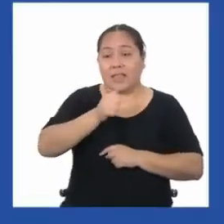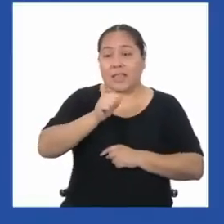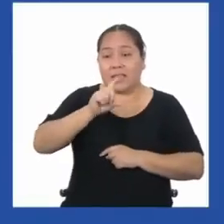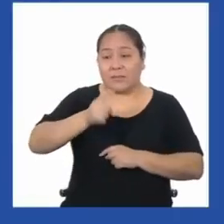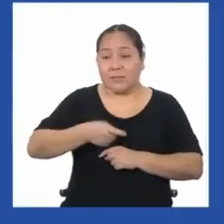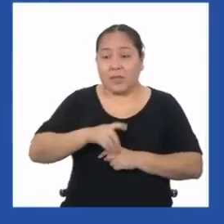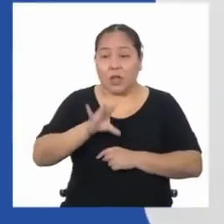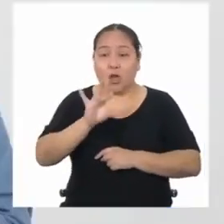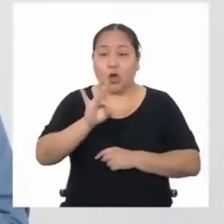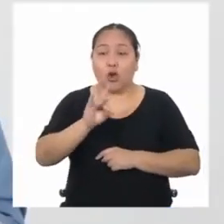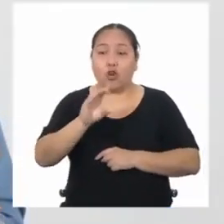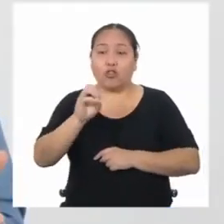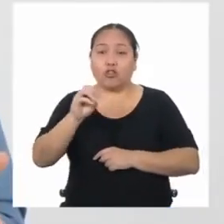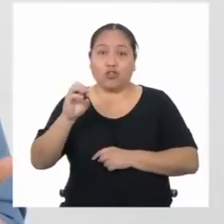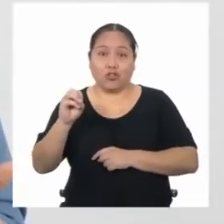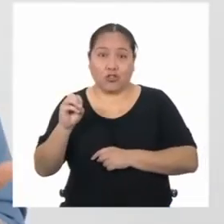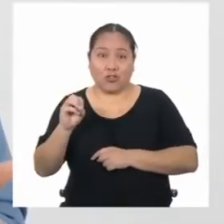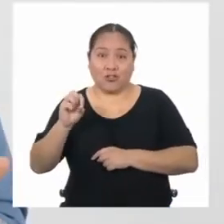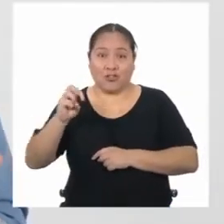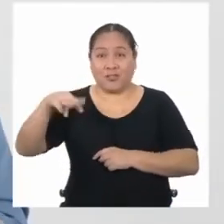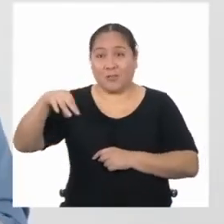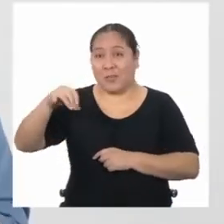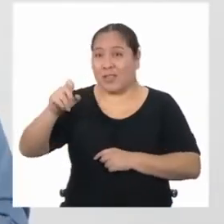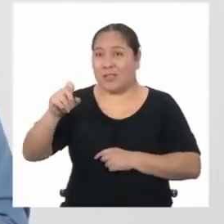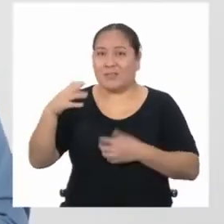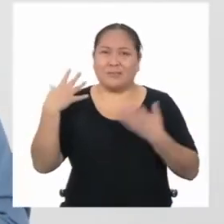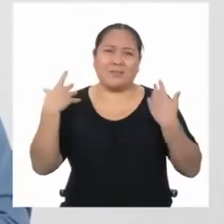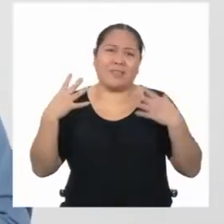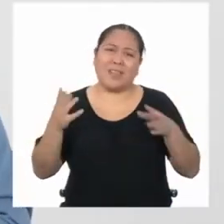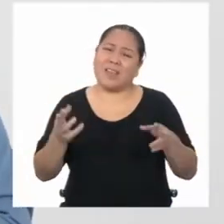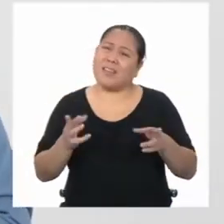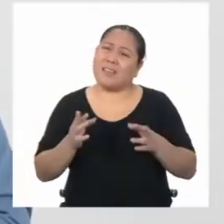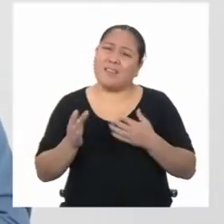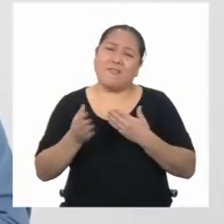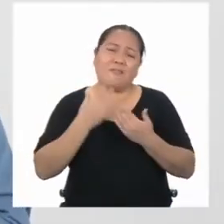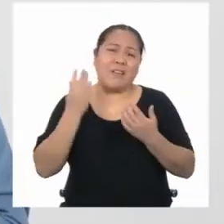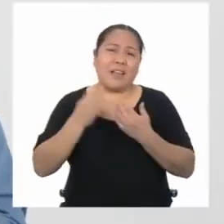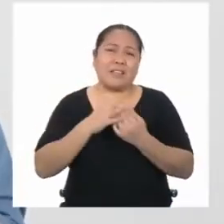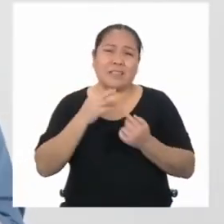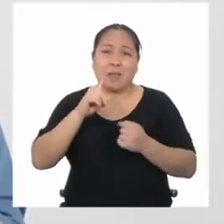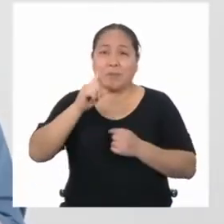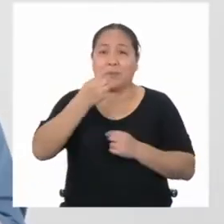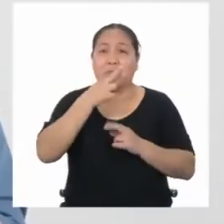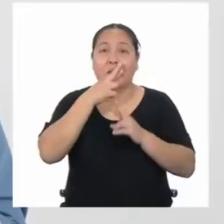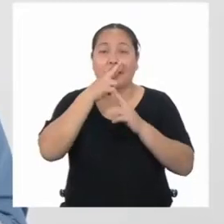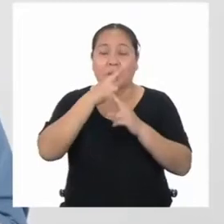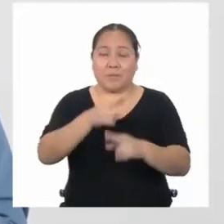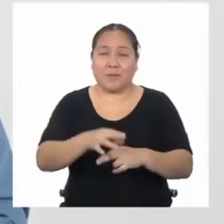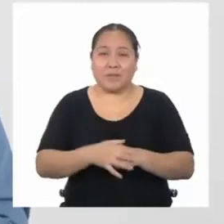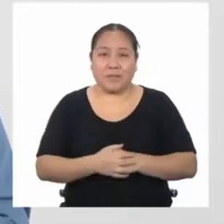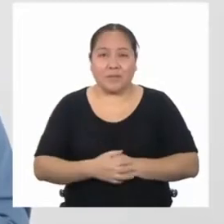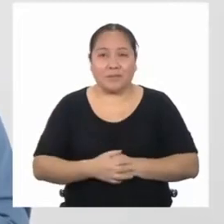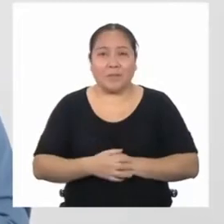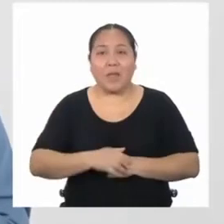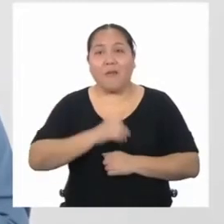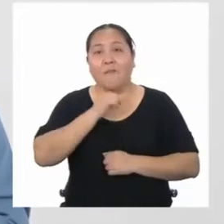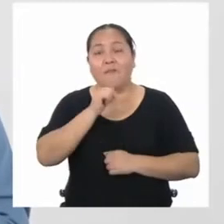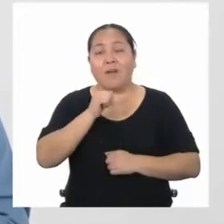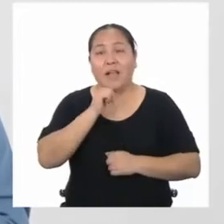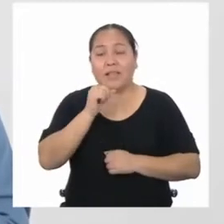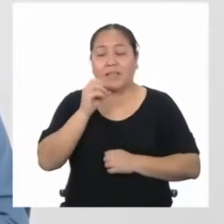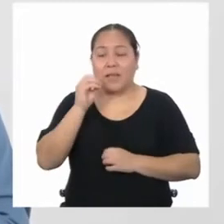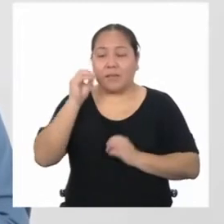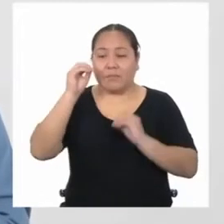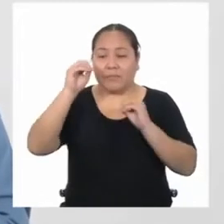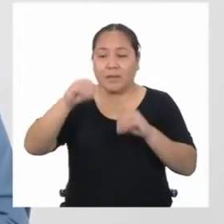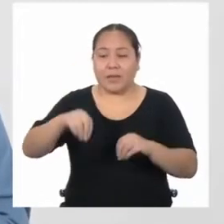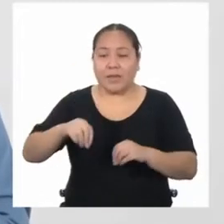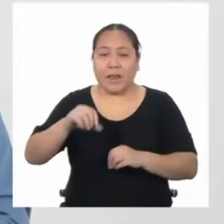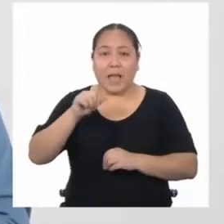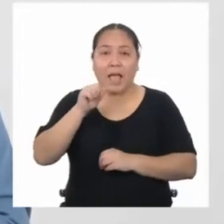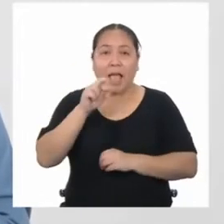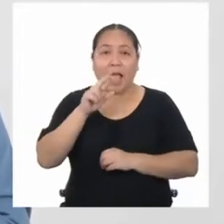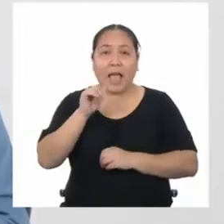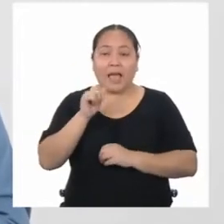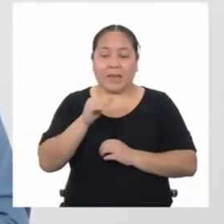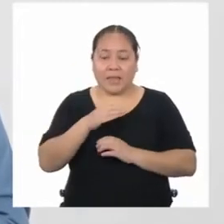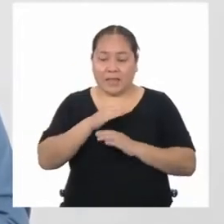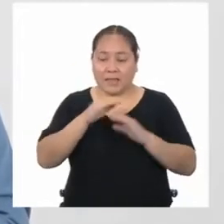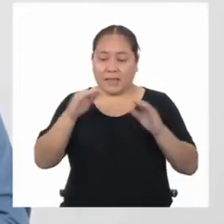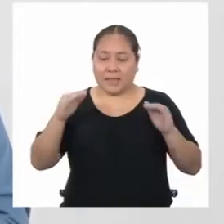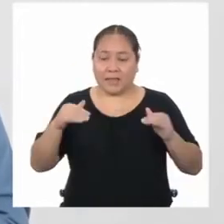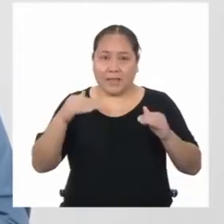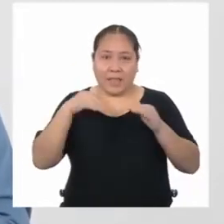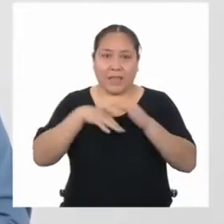cuadrados. Y así de sencillo obtuvimos el primer resultado. Ahora nos falta calcular el área de la entrada.